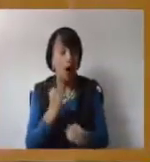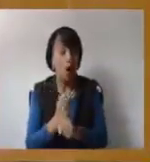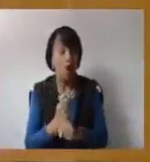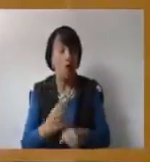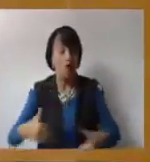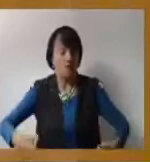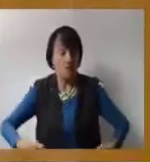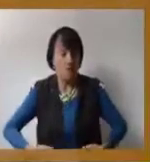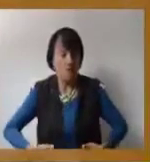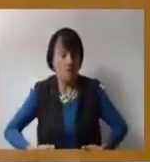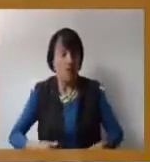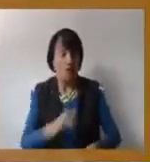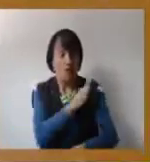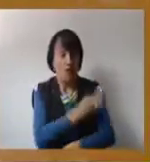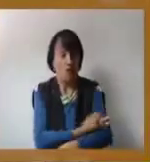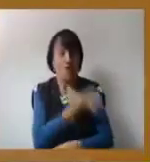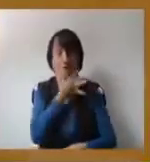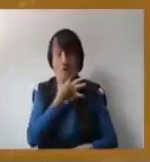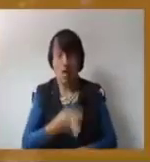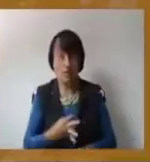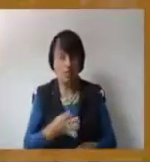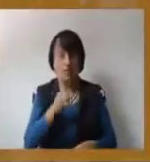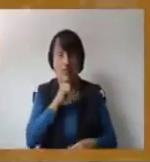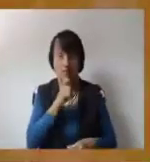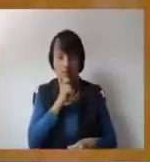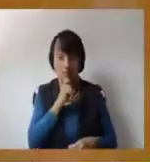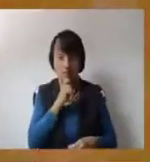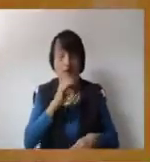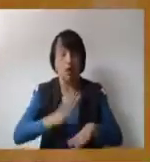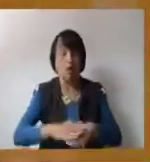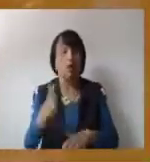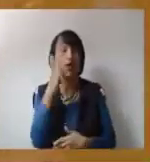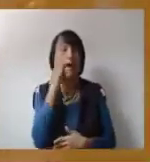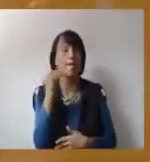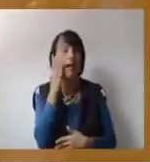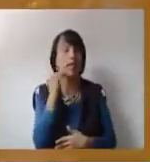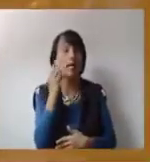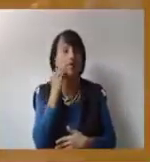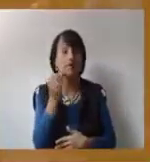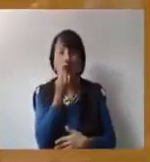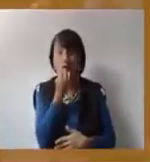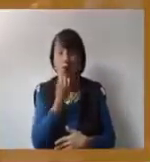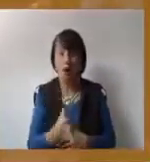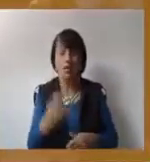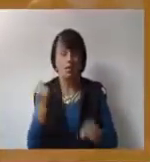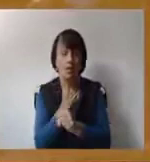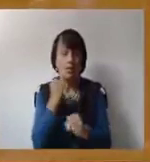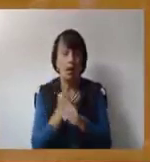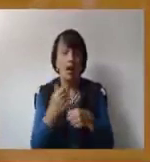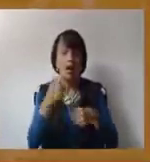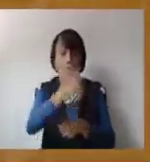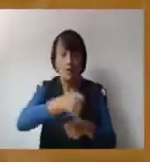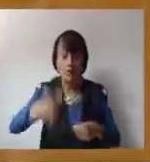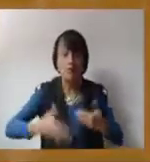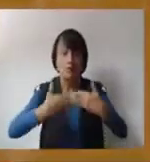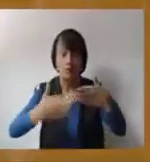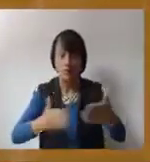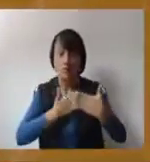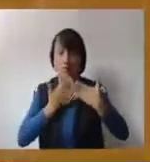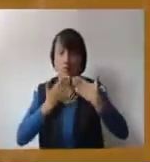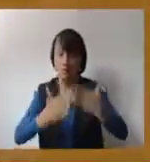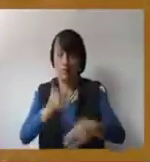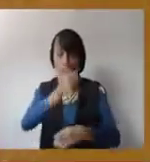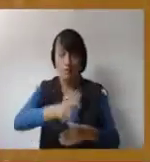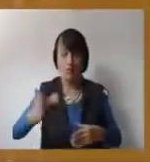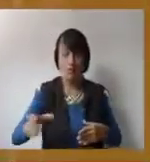Es un trabajo fuerte el ser funcionario, de verdad les digo que es una experiencia maravillosa el trabajar con el